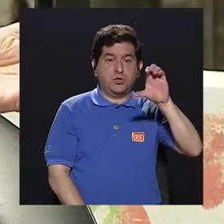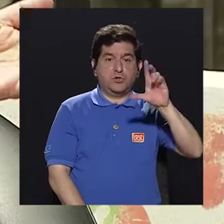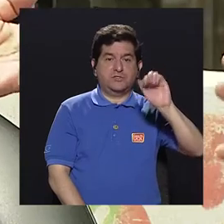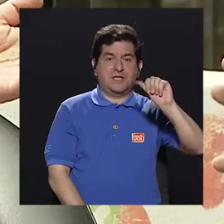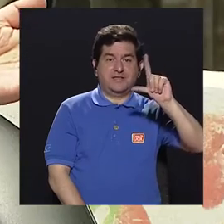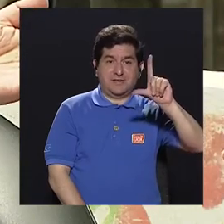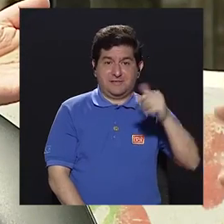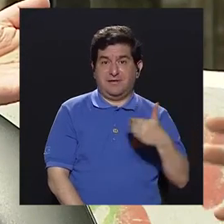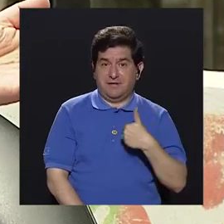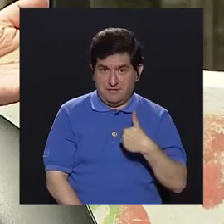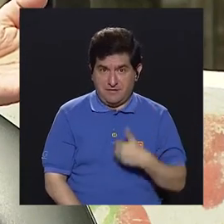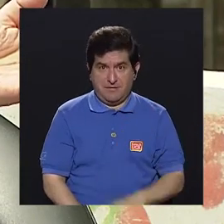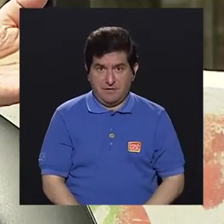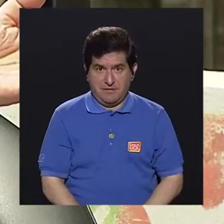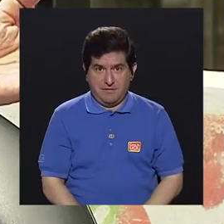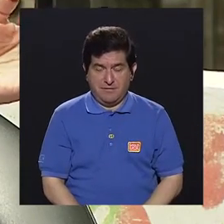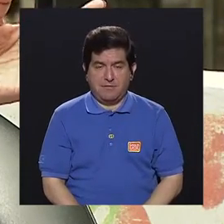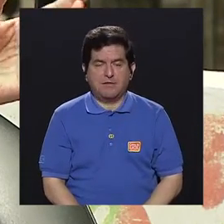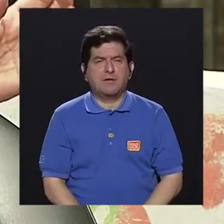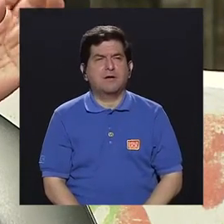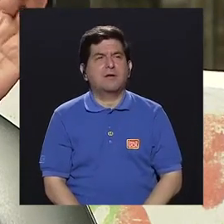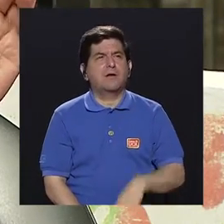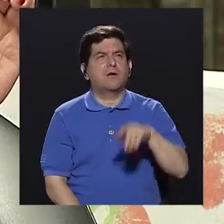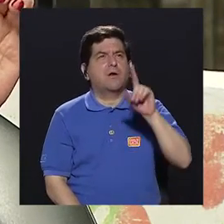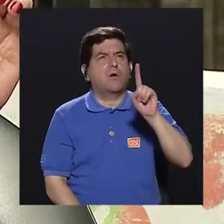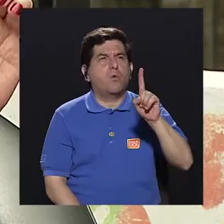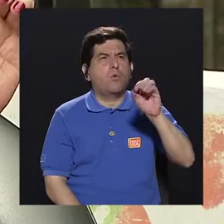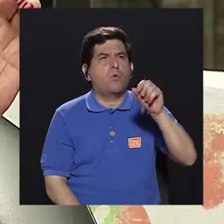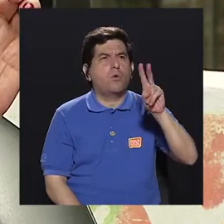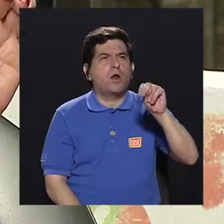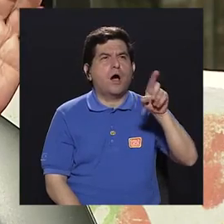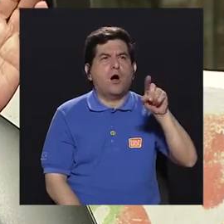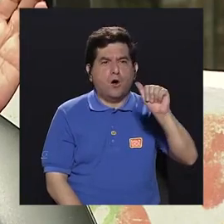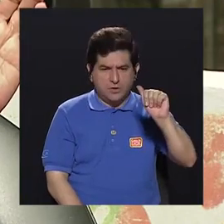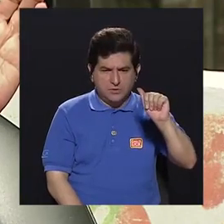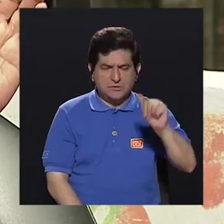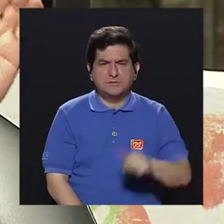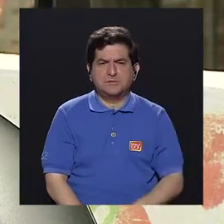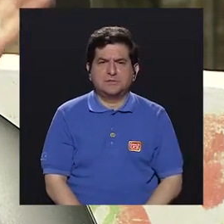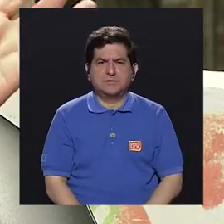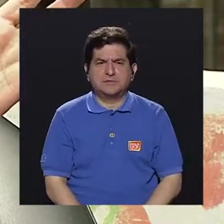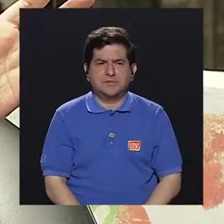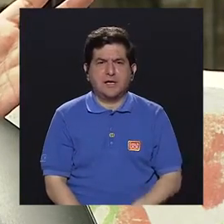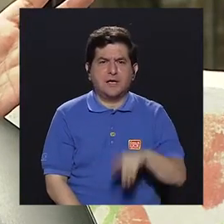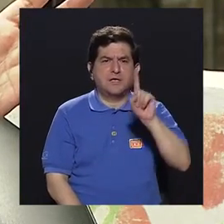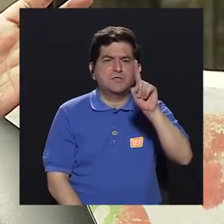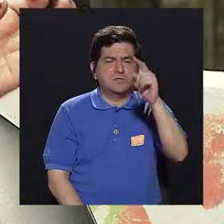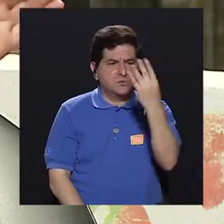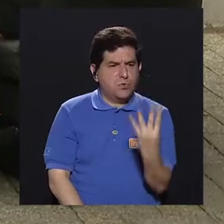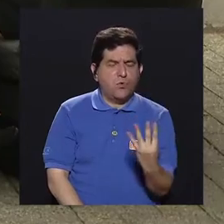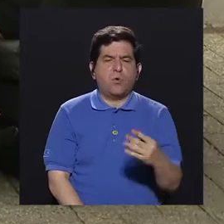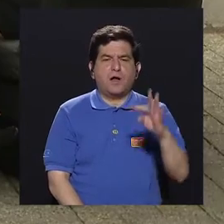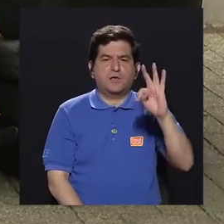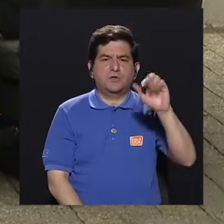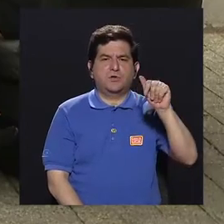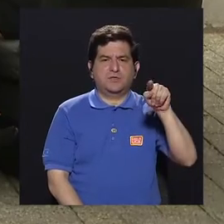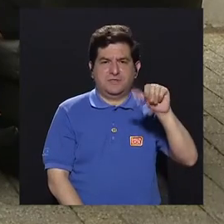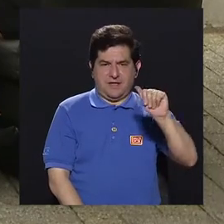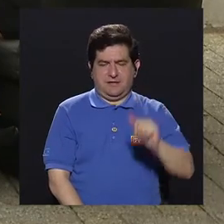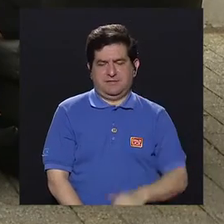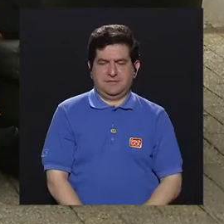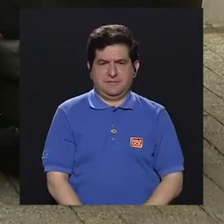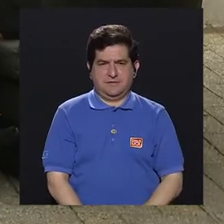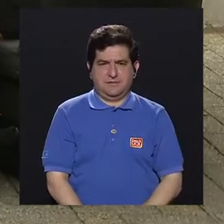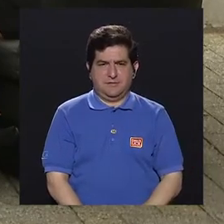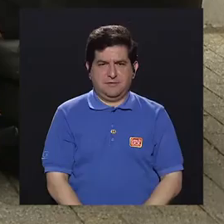Bueno, pero una onza es bastante. Una onza es un cuarto de taza, es un cuarto de taza, es un